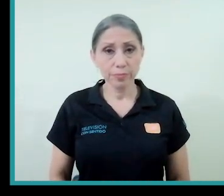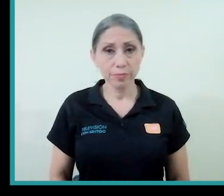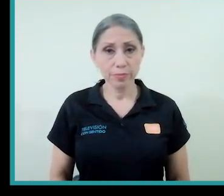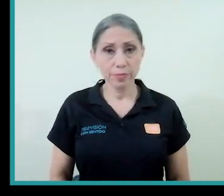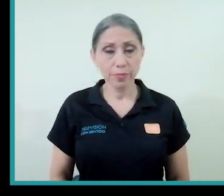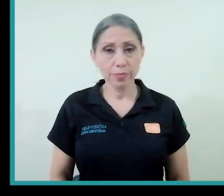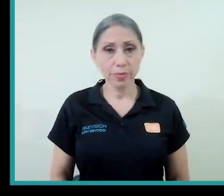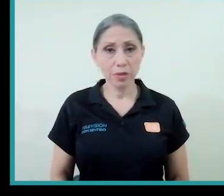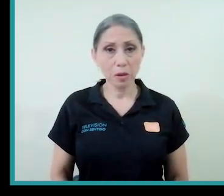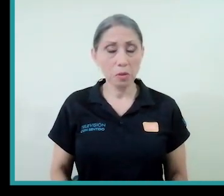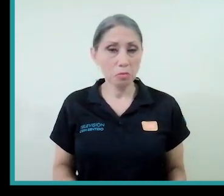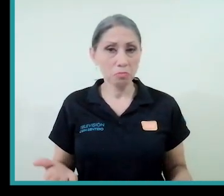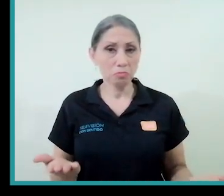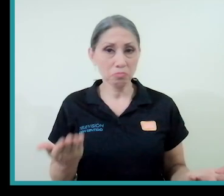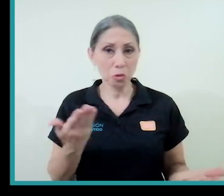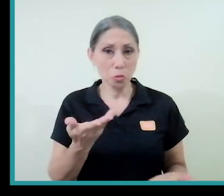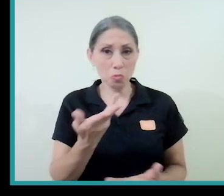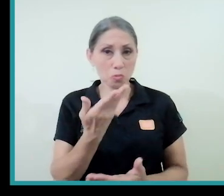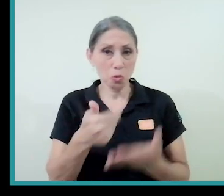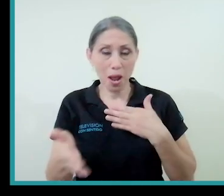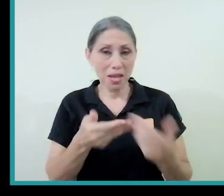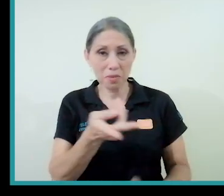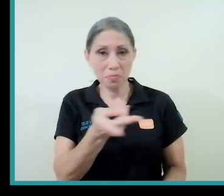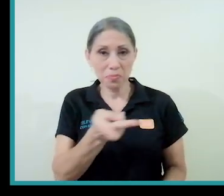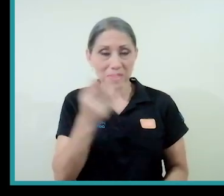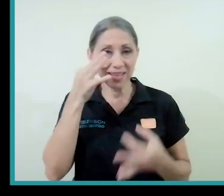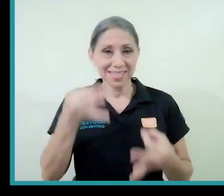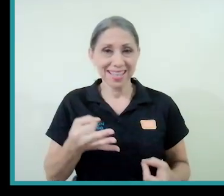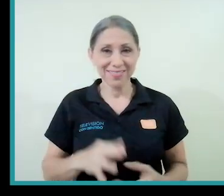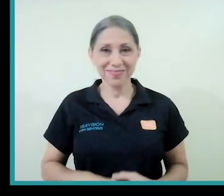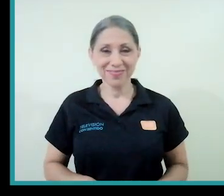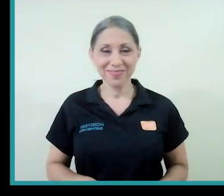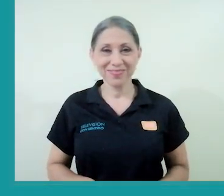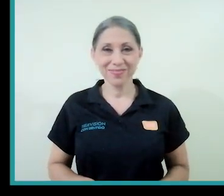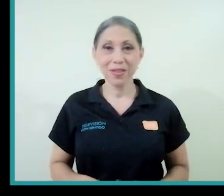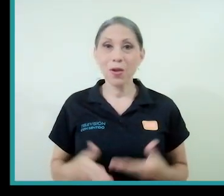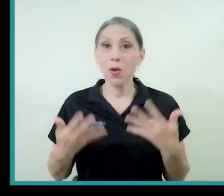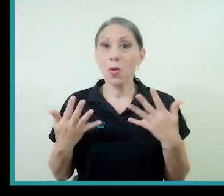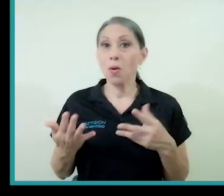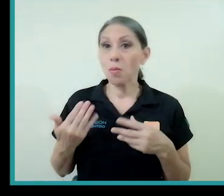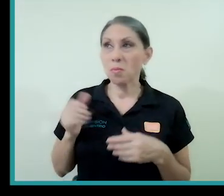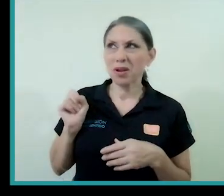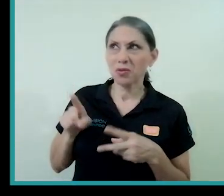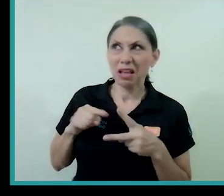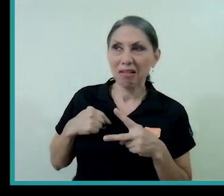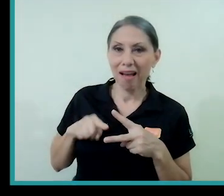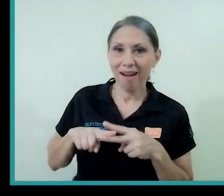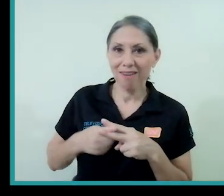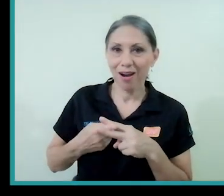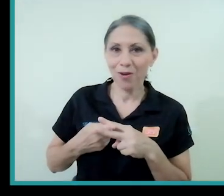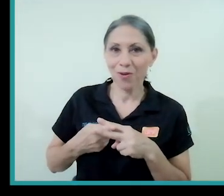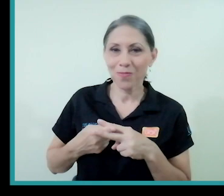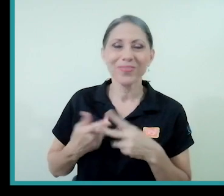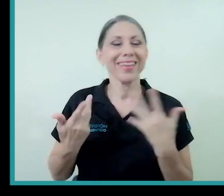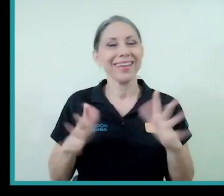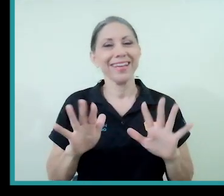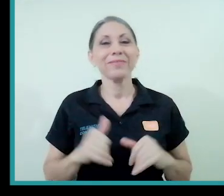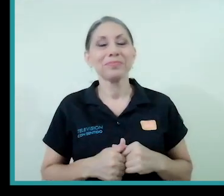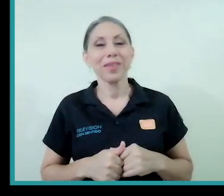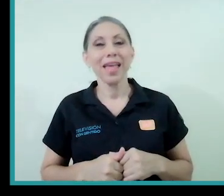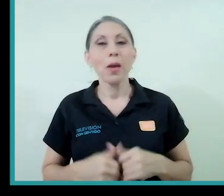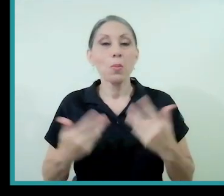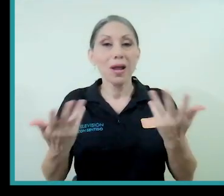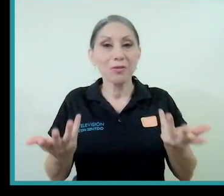Y Amanda, tal vez, o Katia, no sé, ustedes deciden. Al rango, Amanda. Bueno,